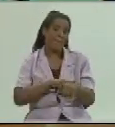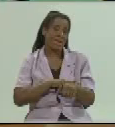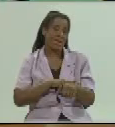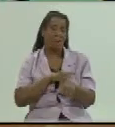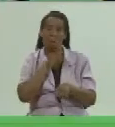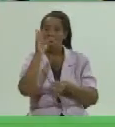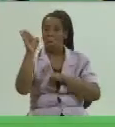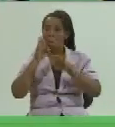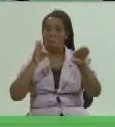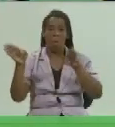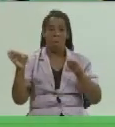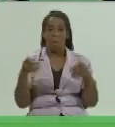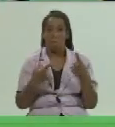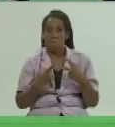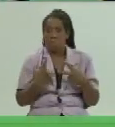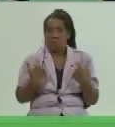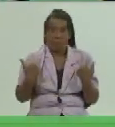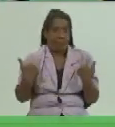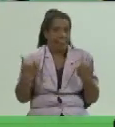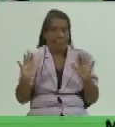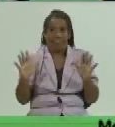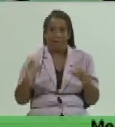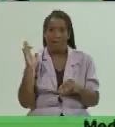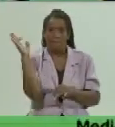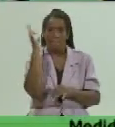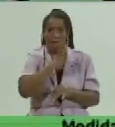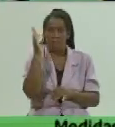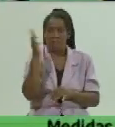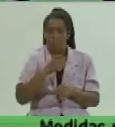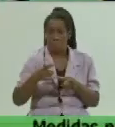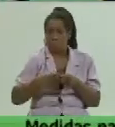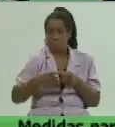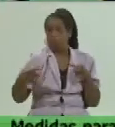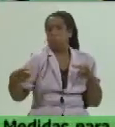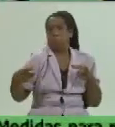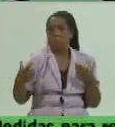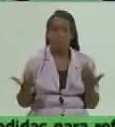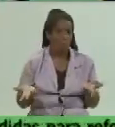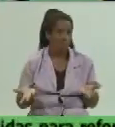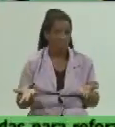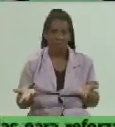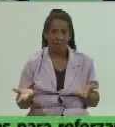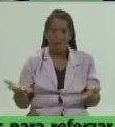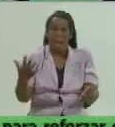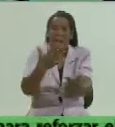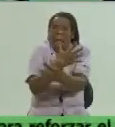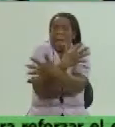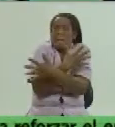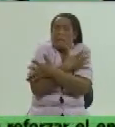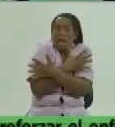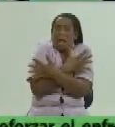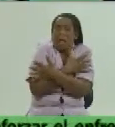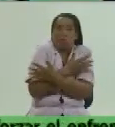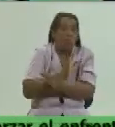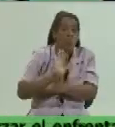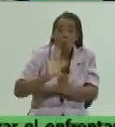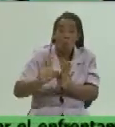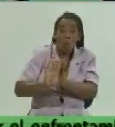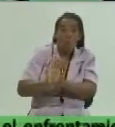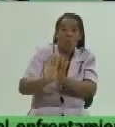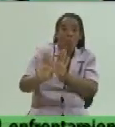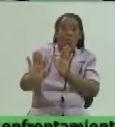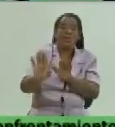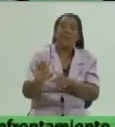limitar las fiestas tumultuarias que todos queremos el abrazo tenemos que postergarlo tenemos que recuperar el